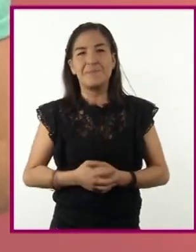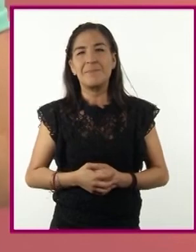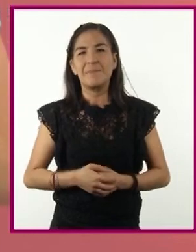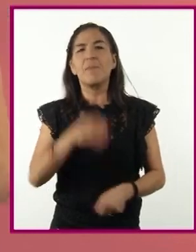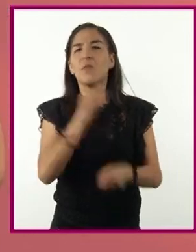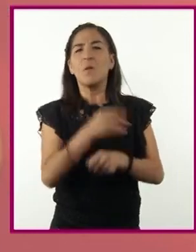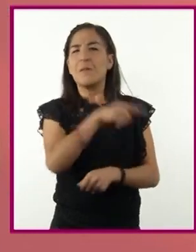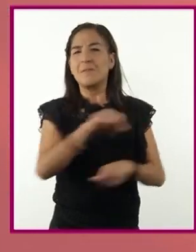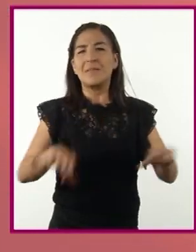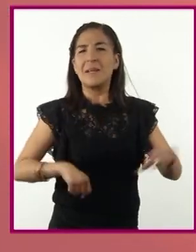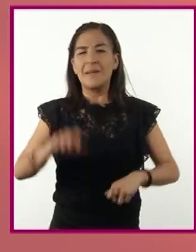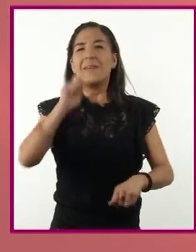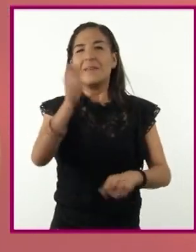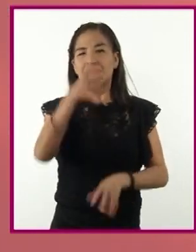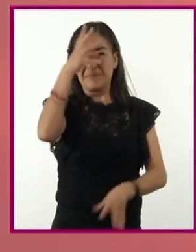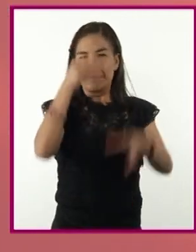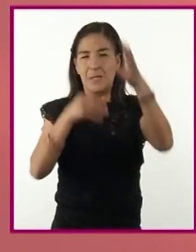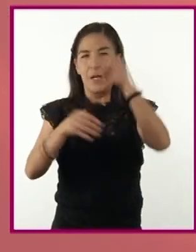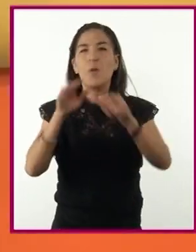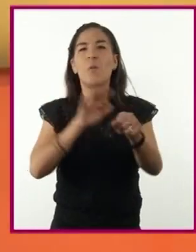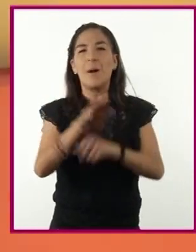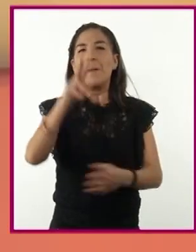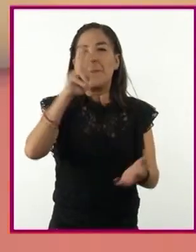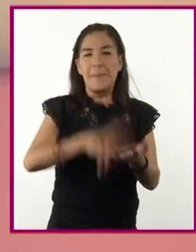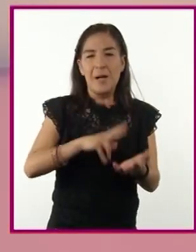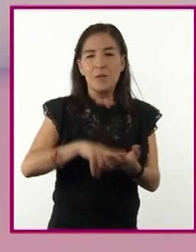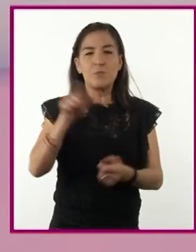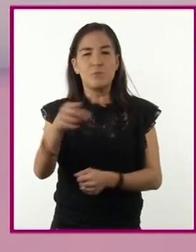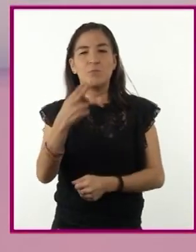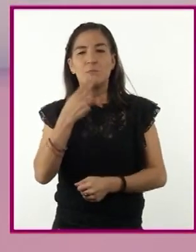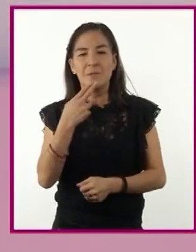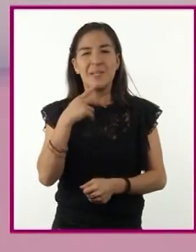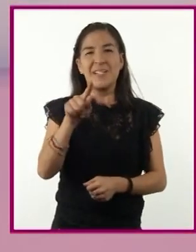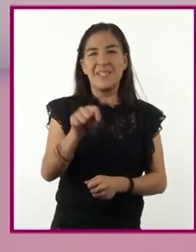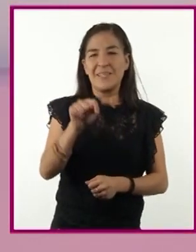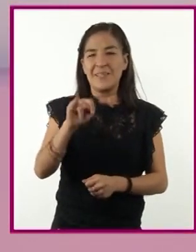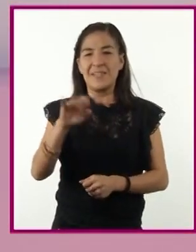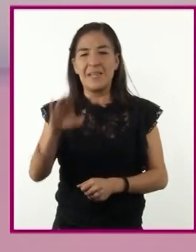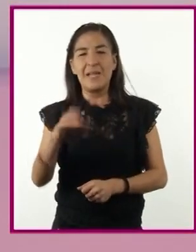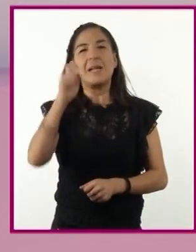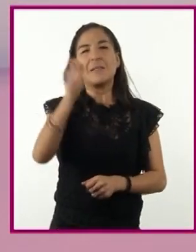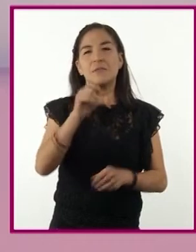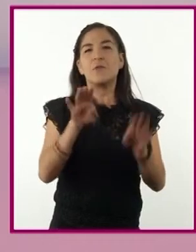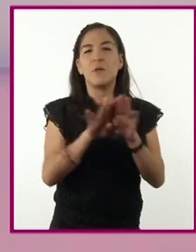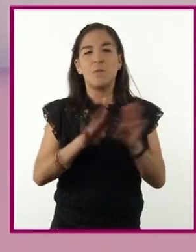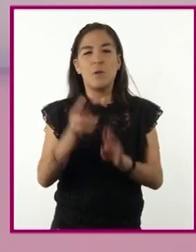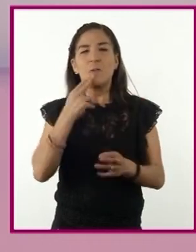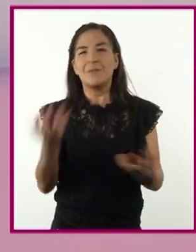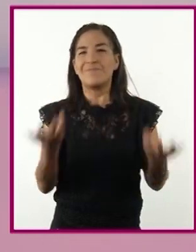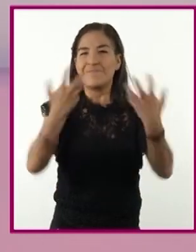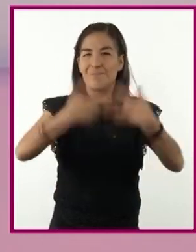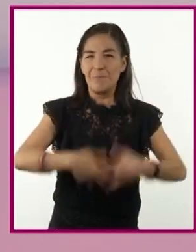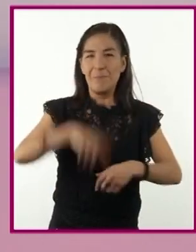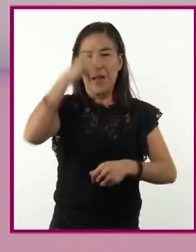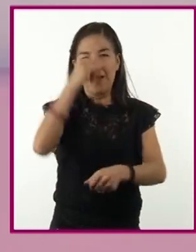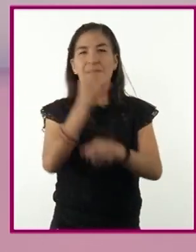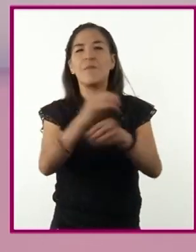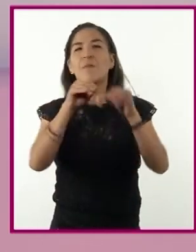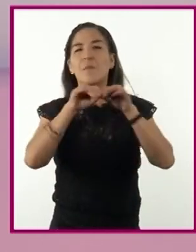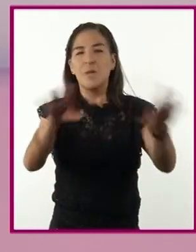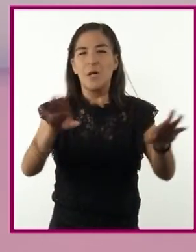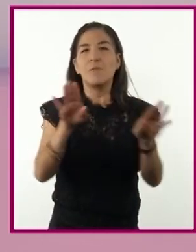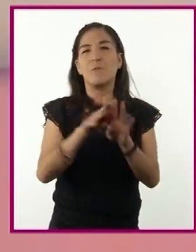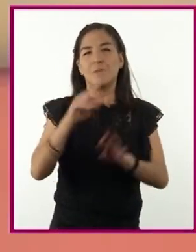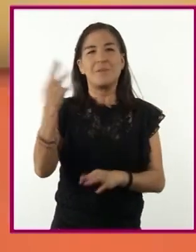trabajamos con el aprendizaje esperado, valorar la utilidad de las TIC como fuentes y medio de información al producir un